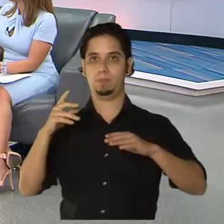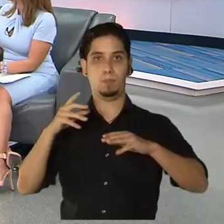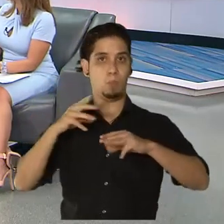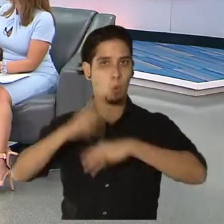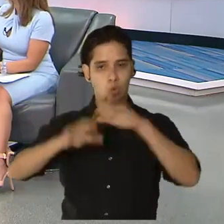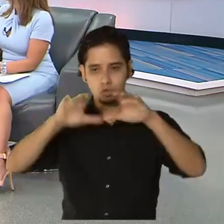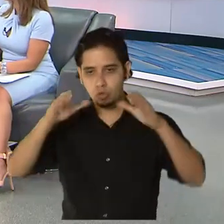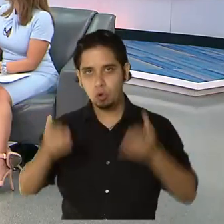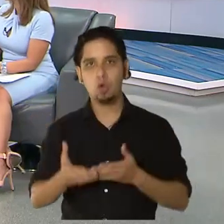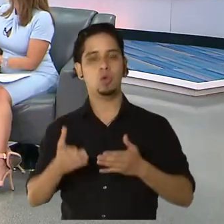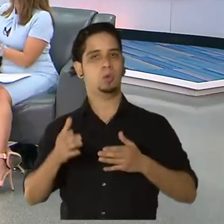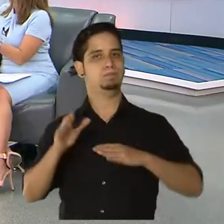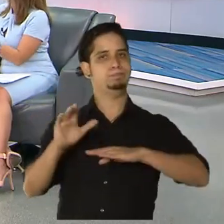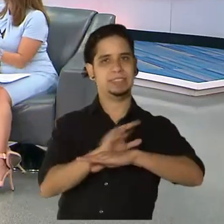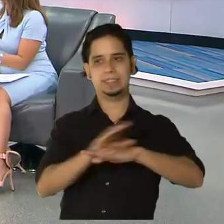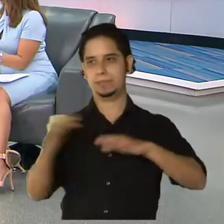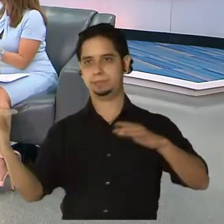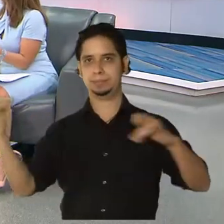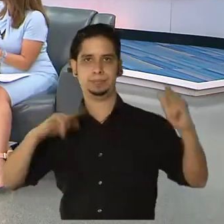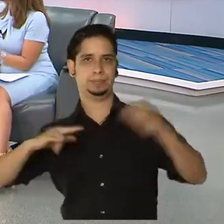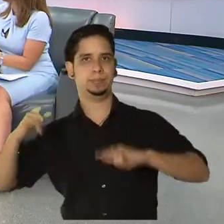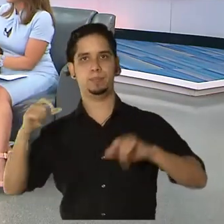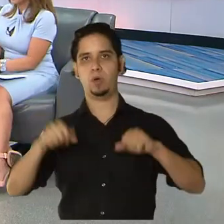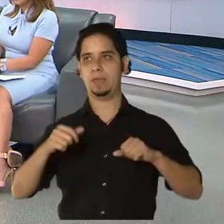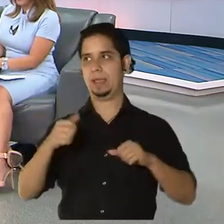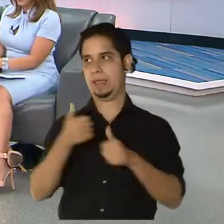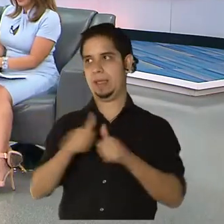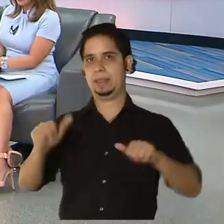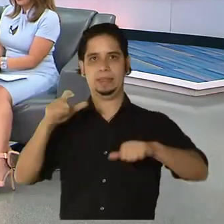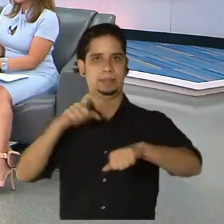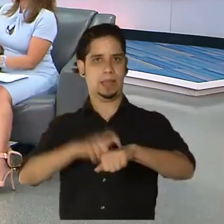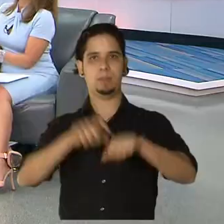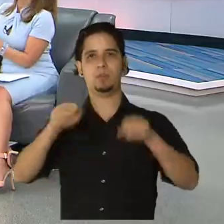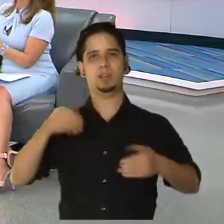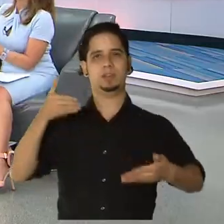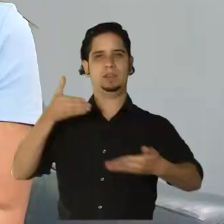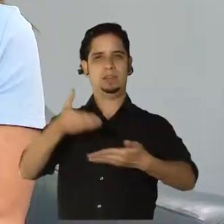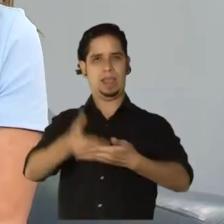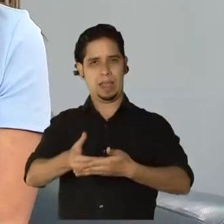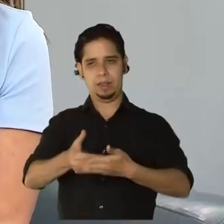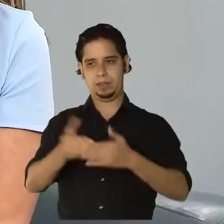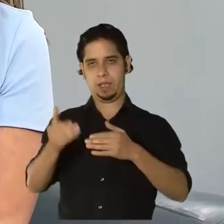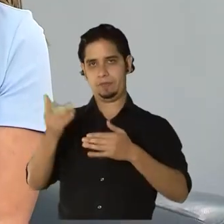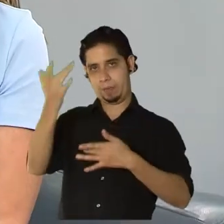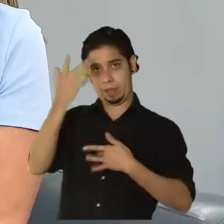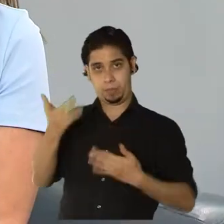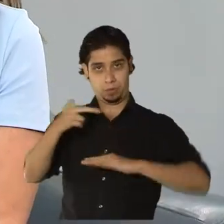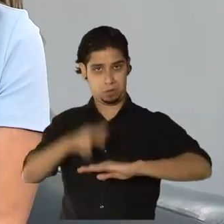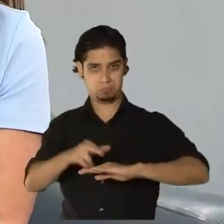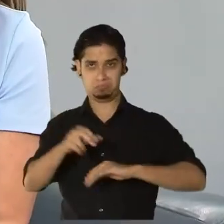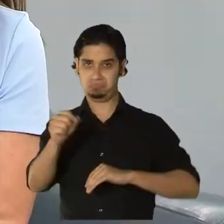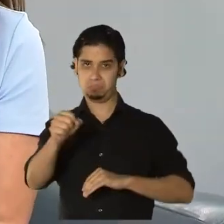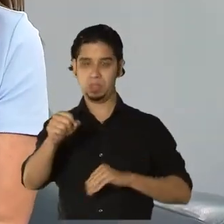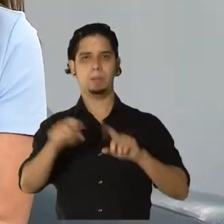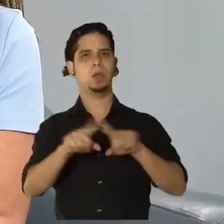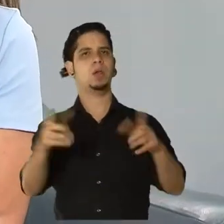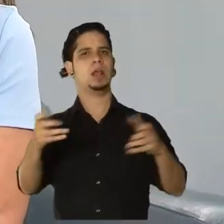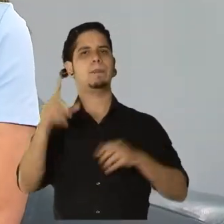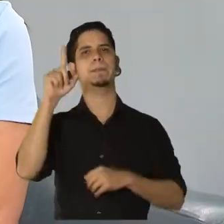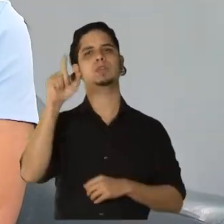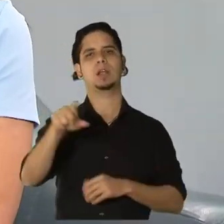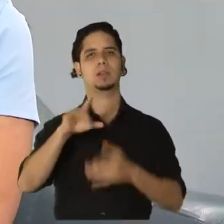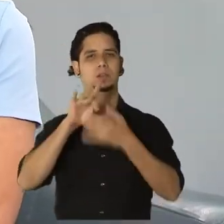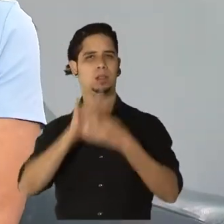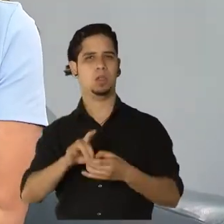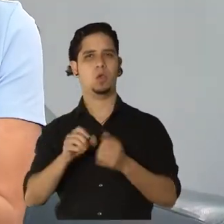intercambio comercial, etc. O sea, que no es de extrañarse que en algún momento lleguen esas variantes. Quería preguntarle sobre las órdenes ejecutivas, desde el